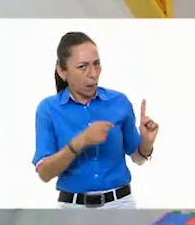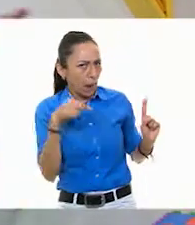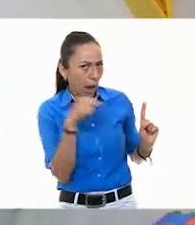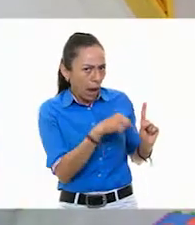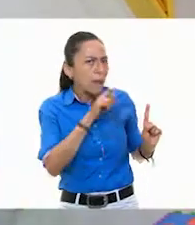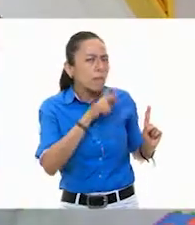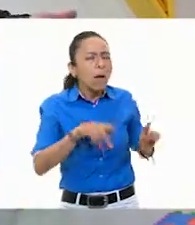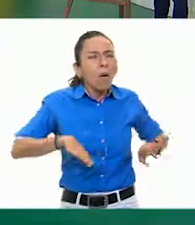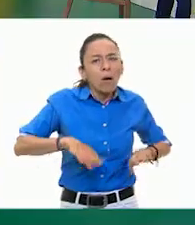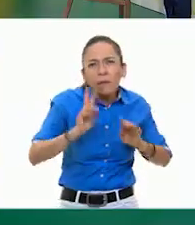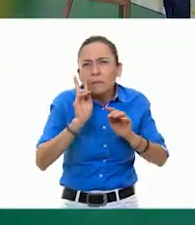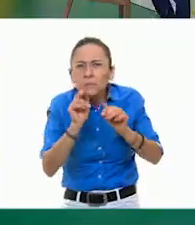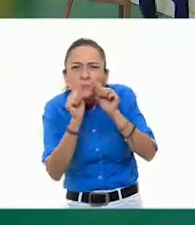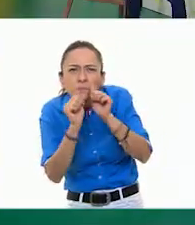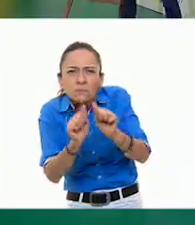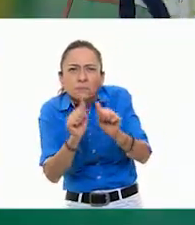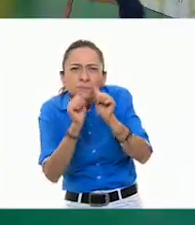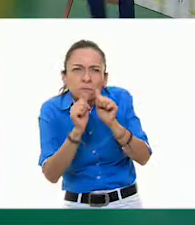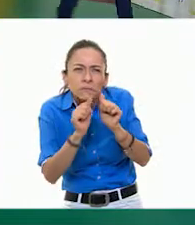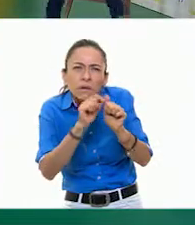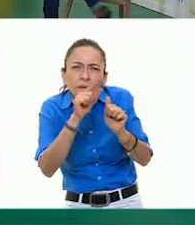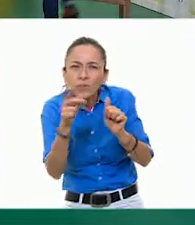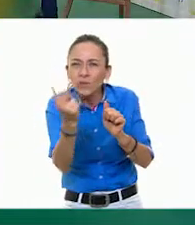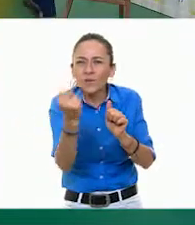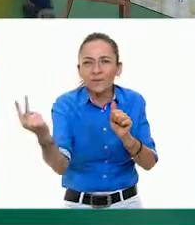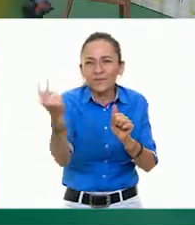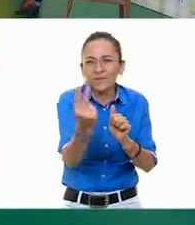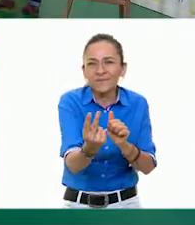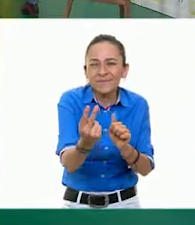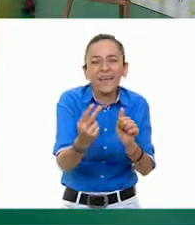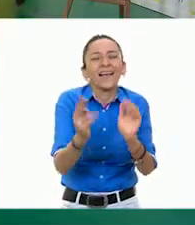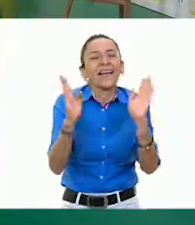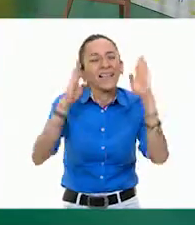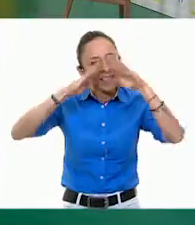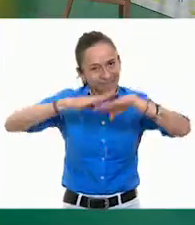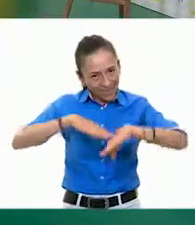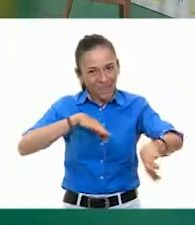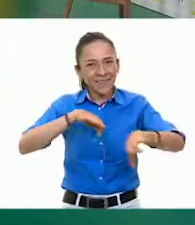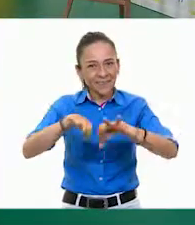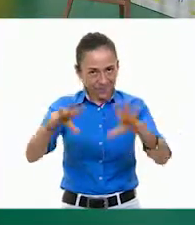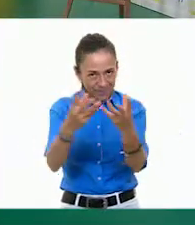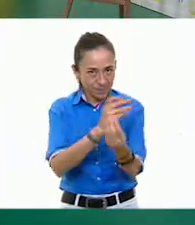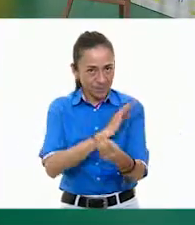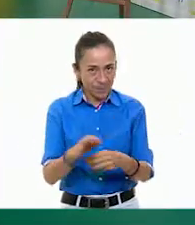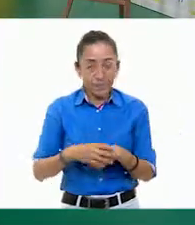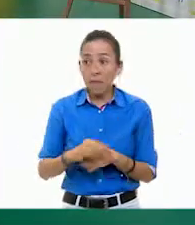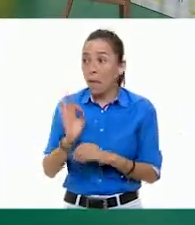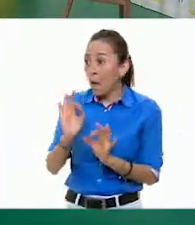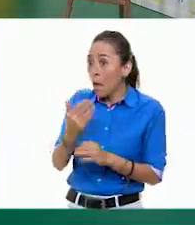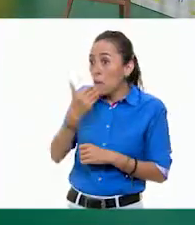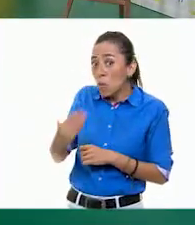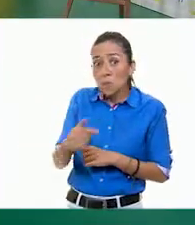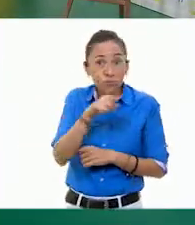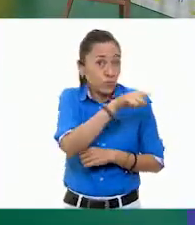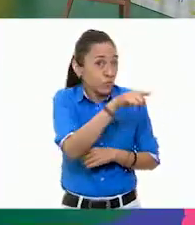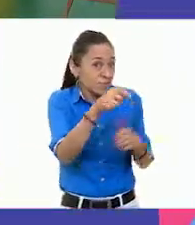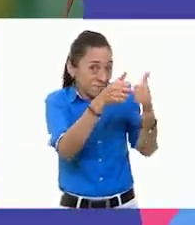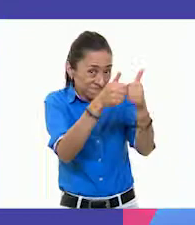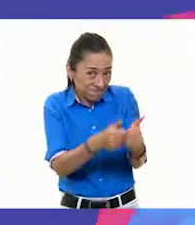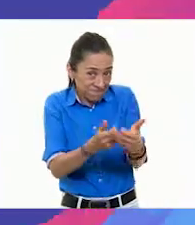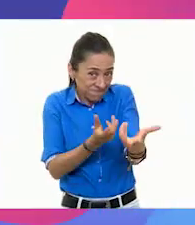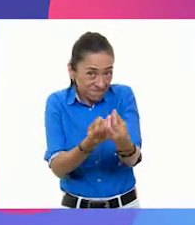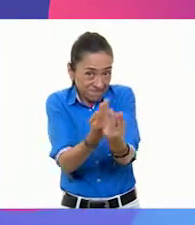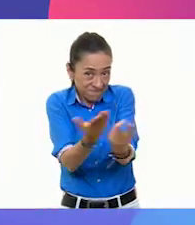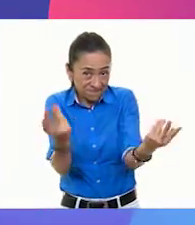trabajan en la sala distancia? Perfecto. Muy bien, Ahora regreso entonces y se quedan aquí con todas las niñas y los niños. Maestro